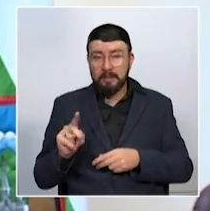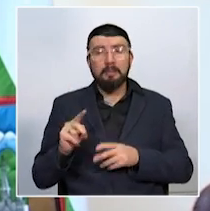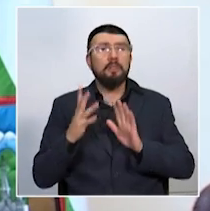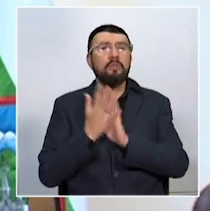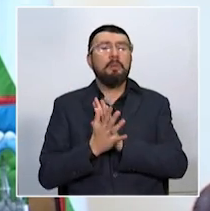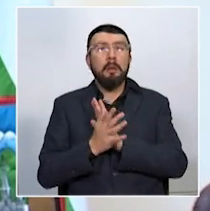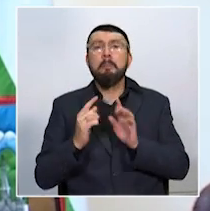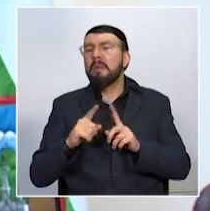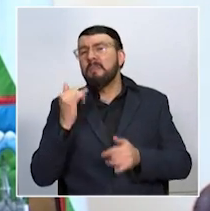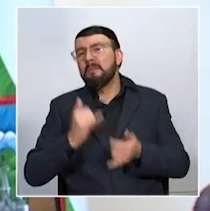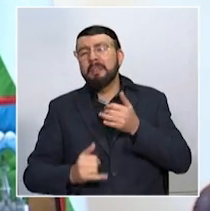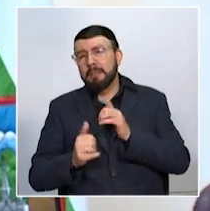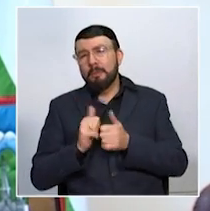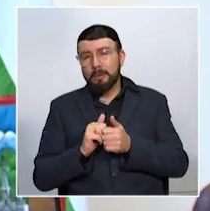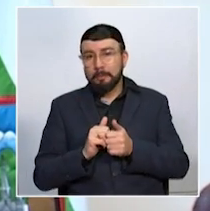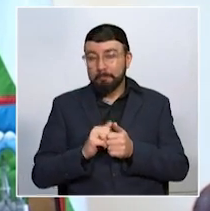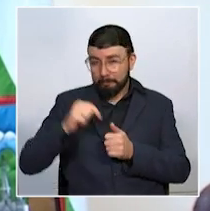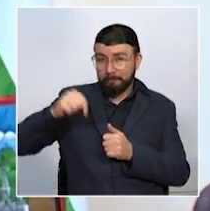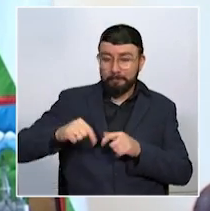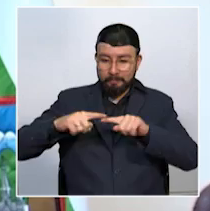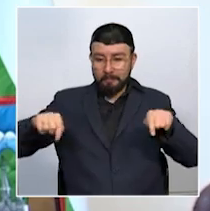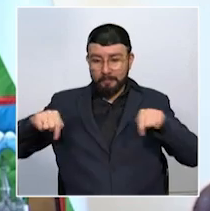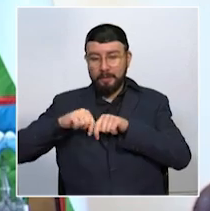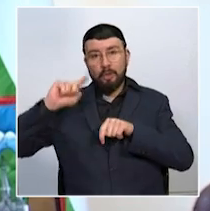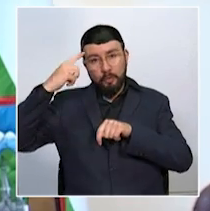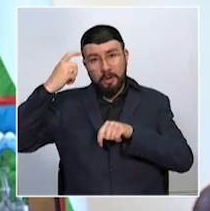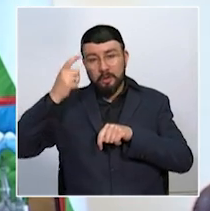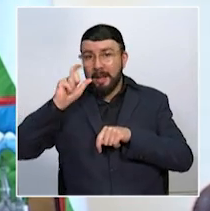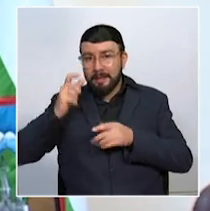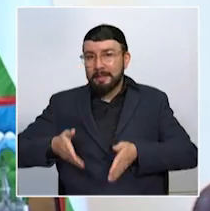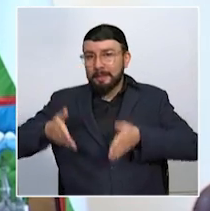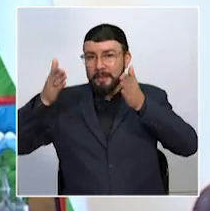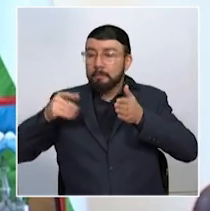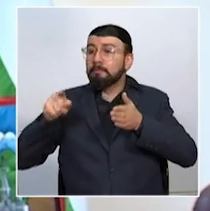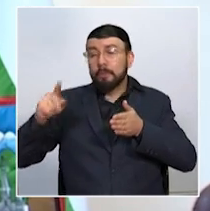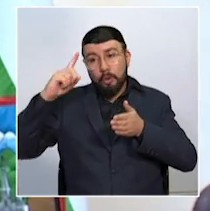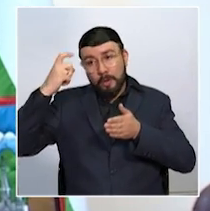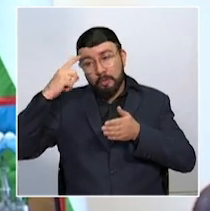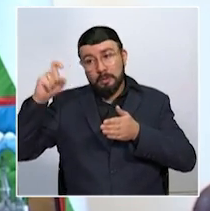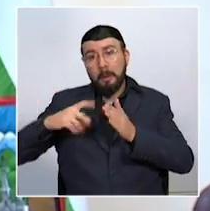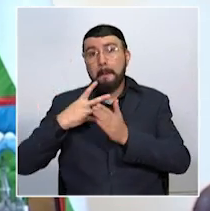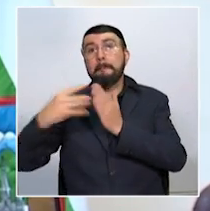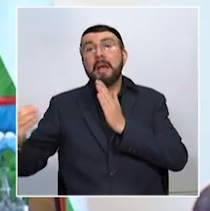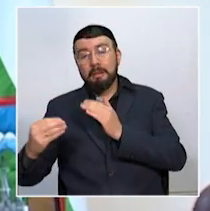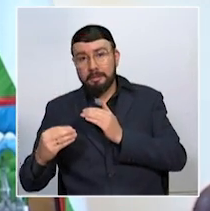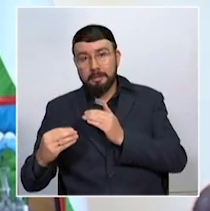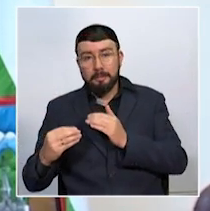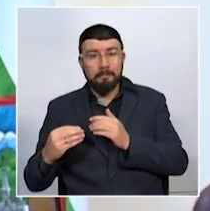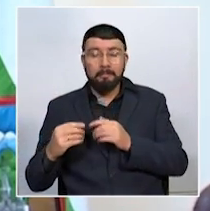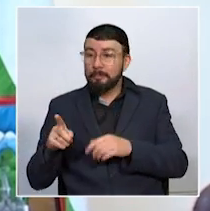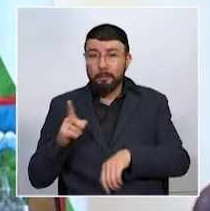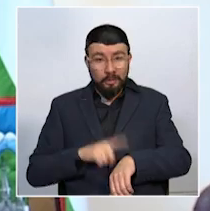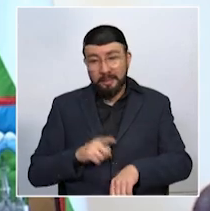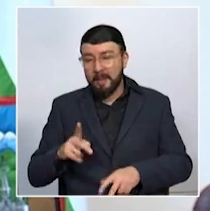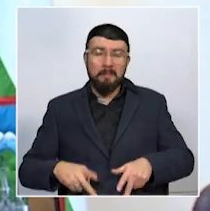Por ahora es todo en deportes. Estamos acá en la gobernación de Caldas, estábamos con el gobernador que tuvo que salir pesuroso. Ellos no tienen, como se dice, una